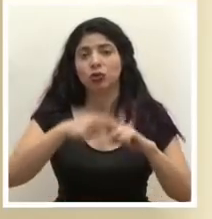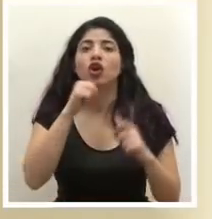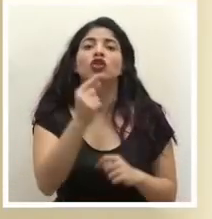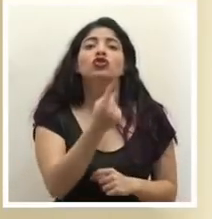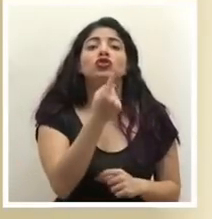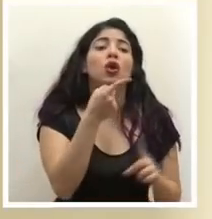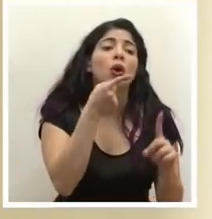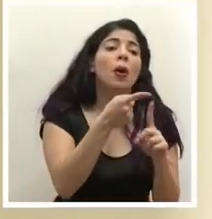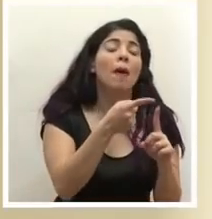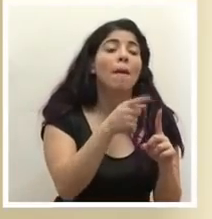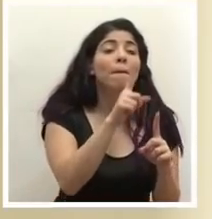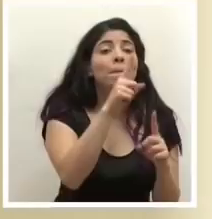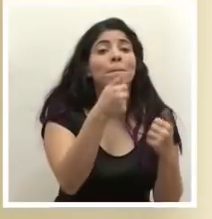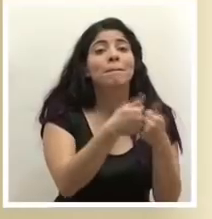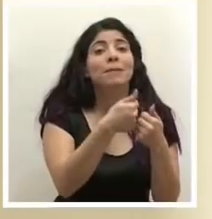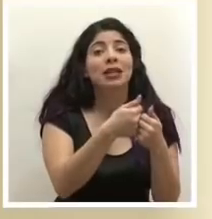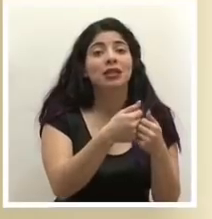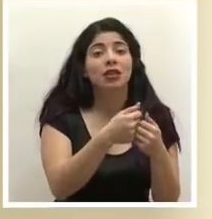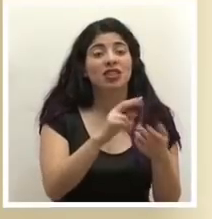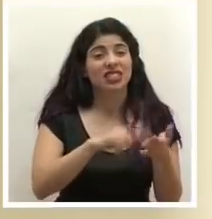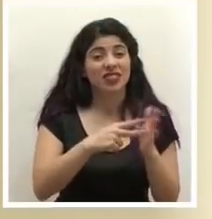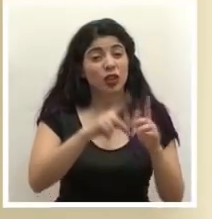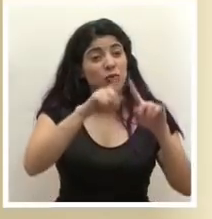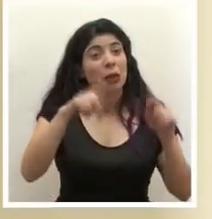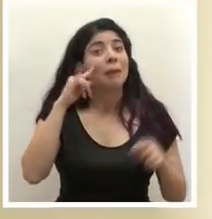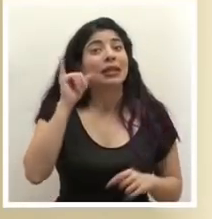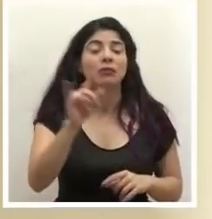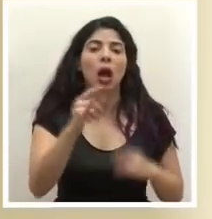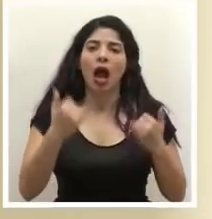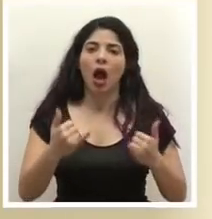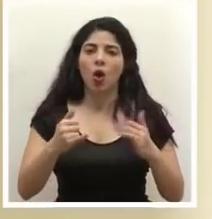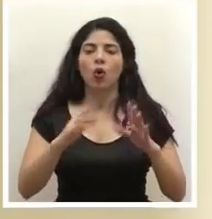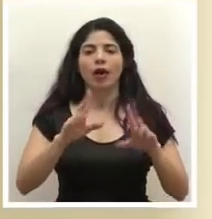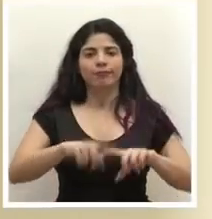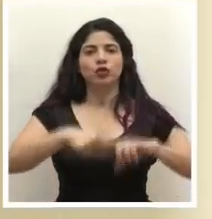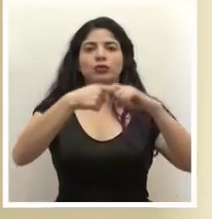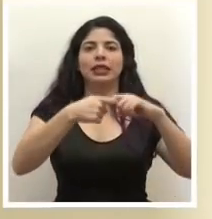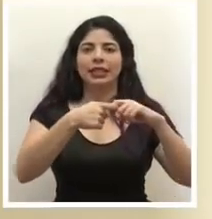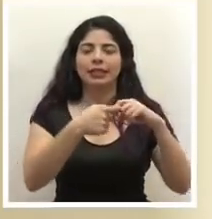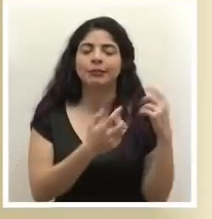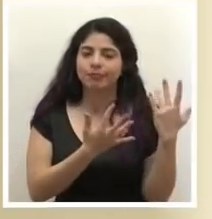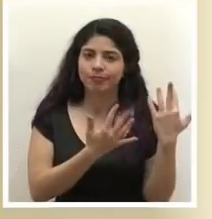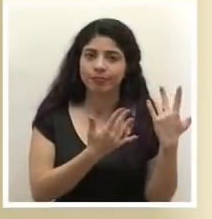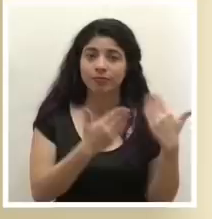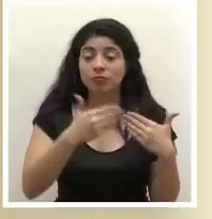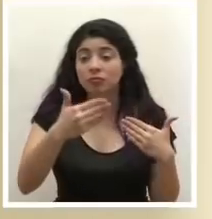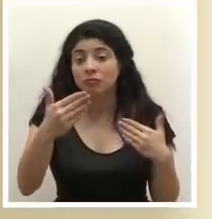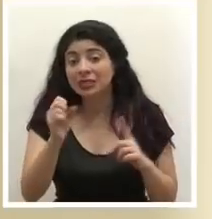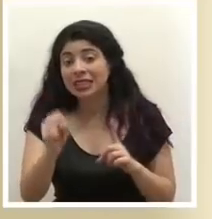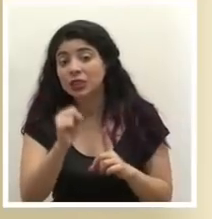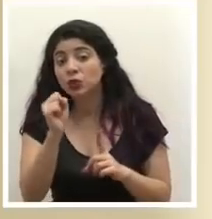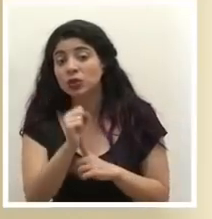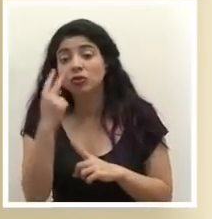están suspendiendo de forma definitiva sino simplemente se suspenden esperando pues que la situación se pueda